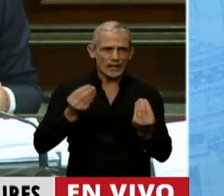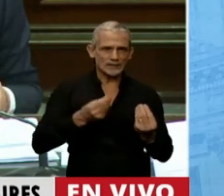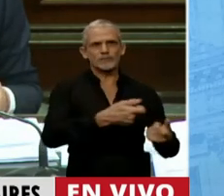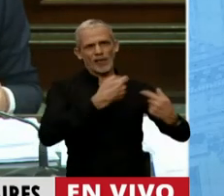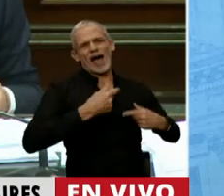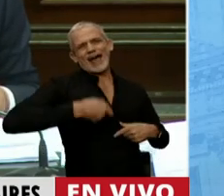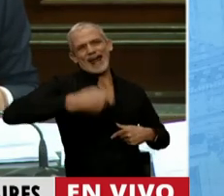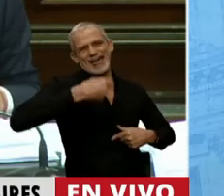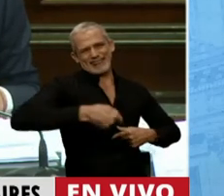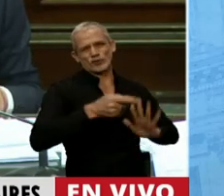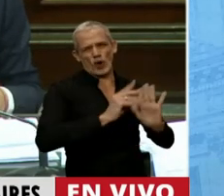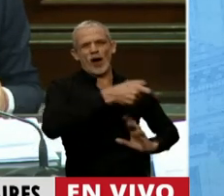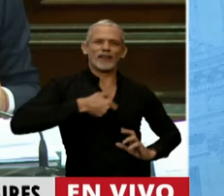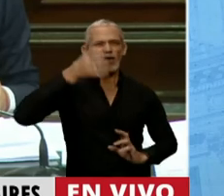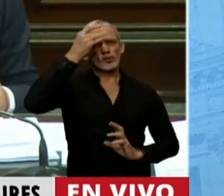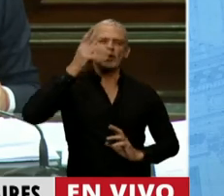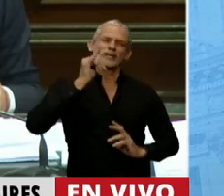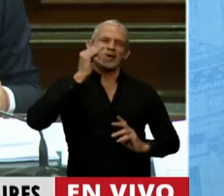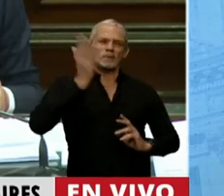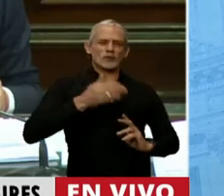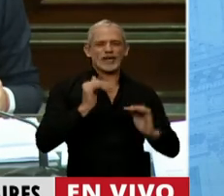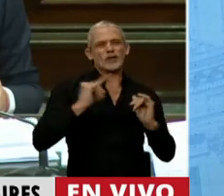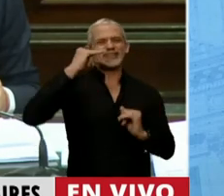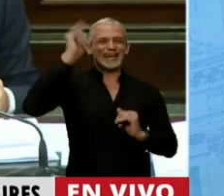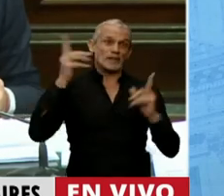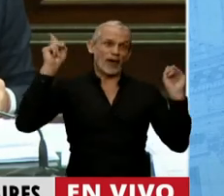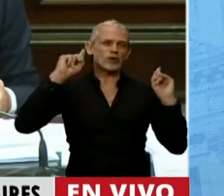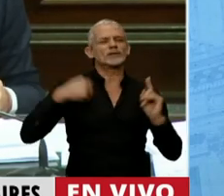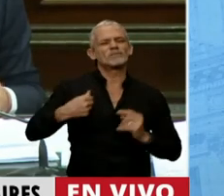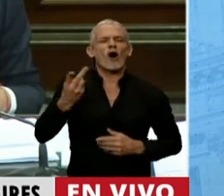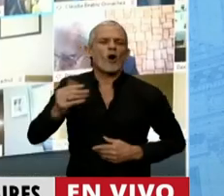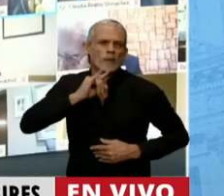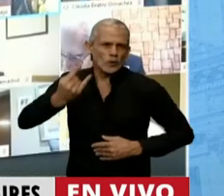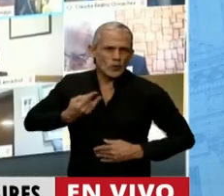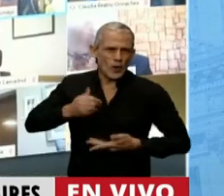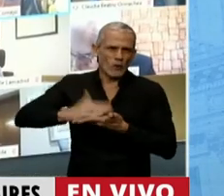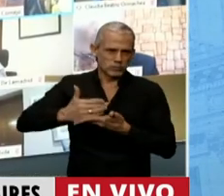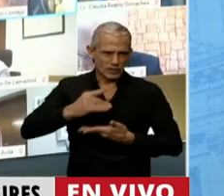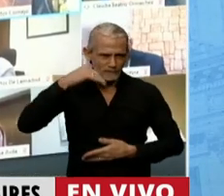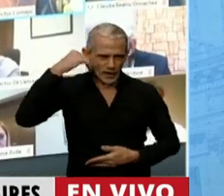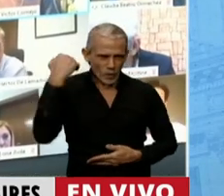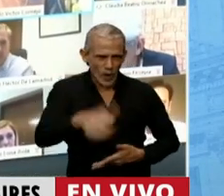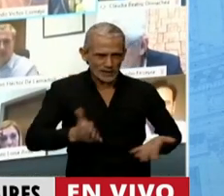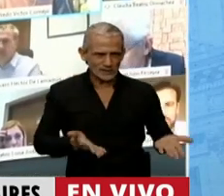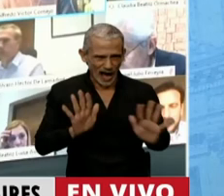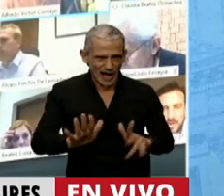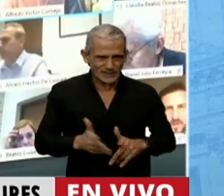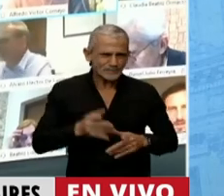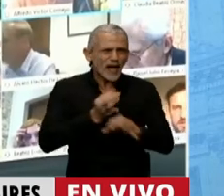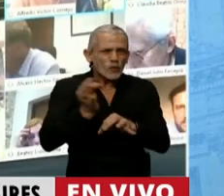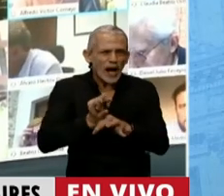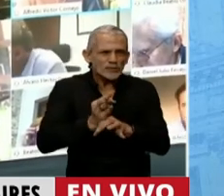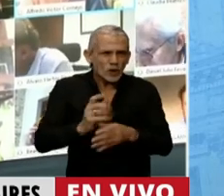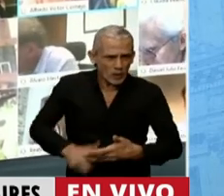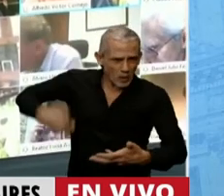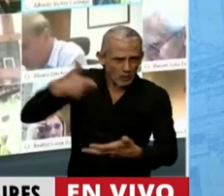crédito por el 12% de interés para que los docentes compremos nuestras computadoras. Es una verdadera vergüenza. La educación la